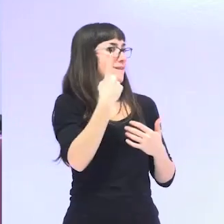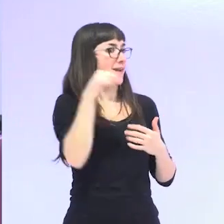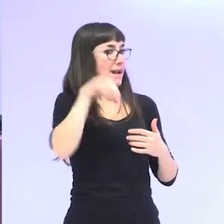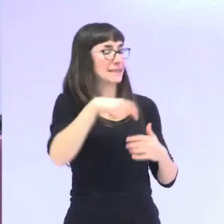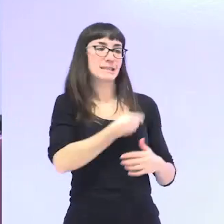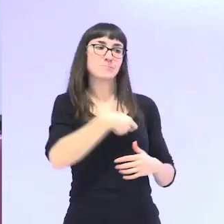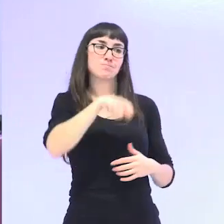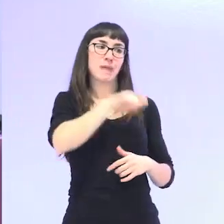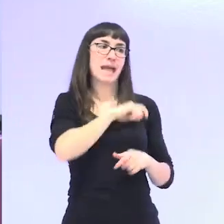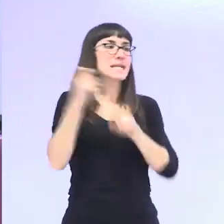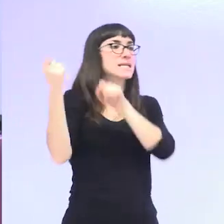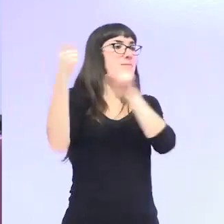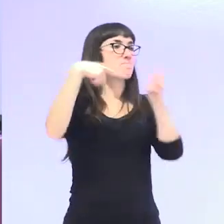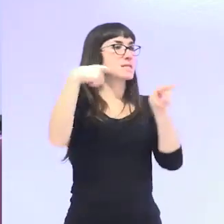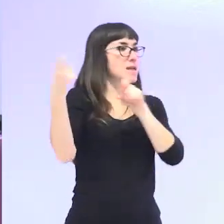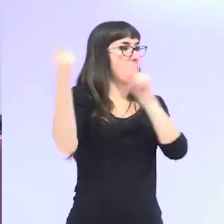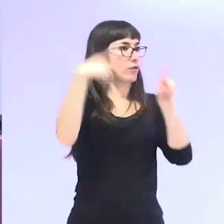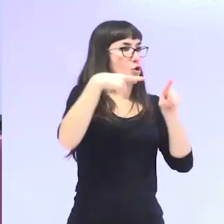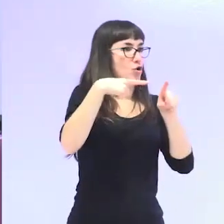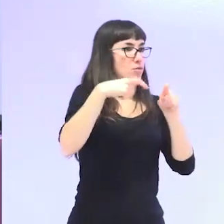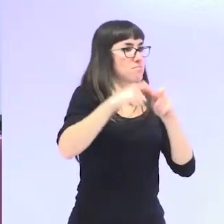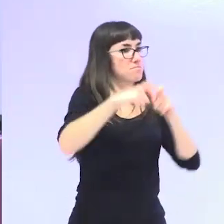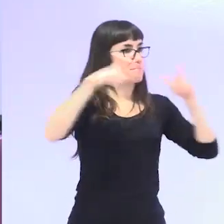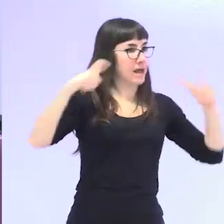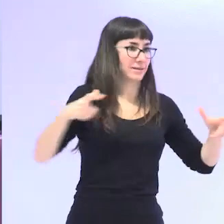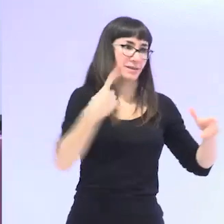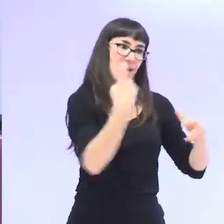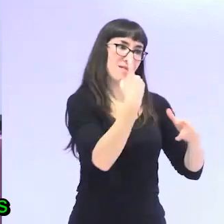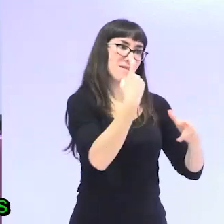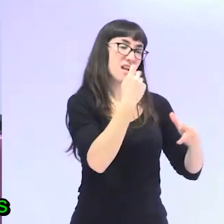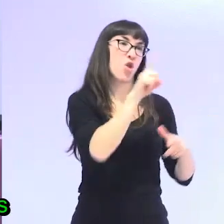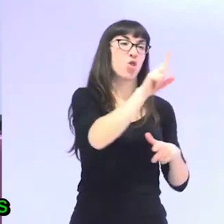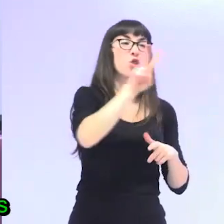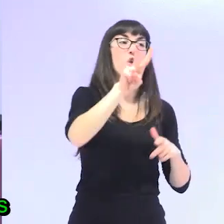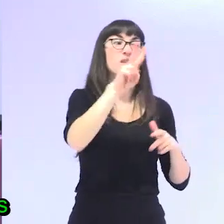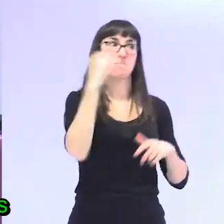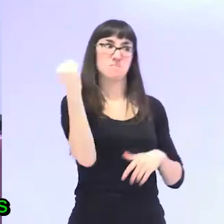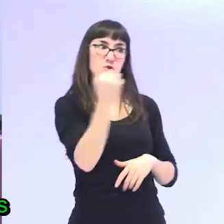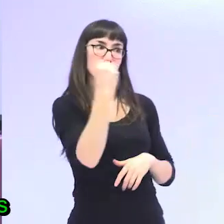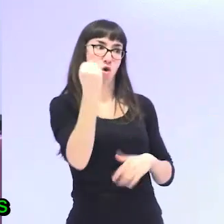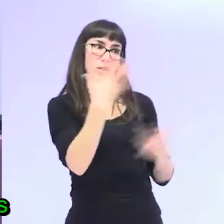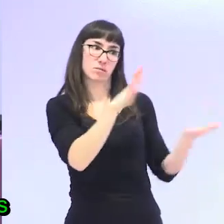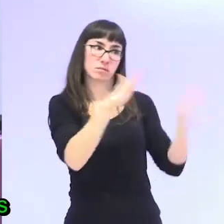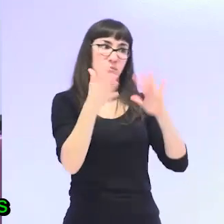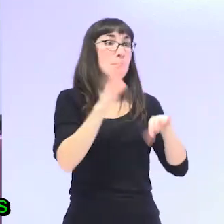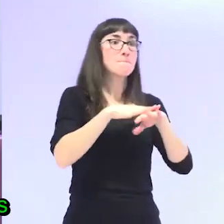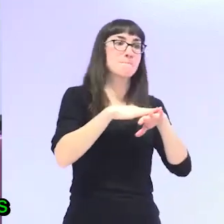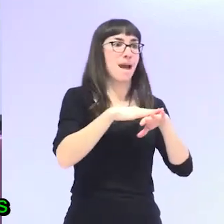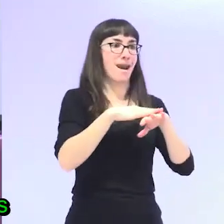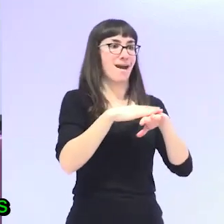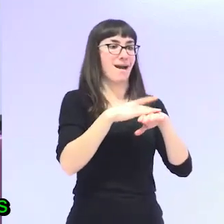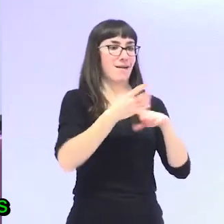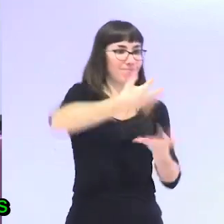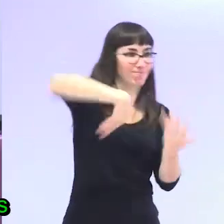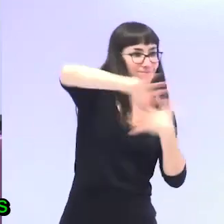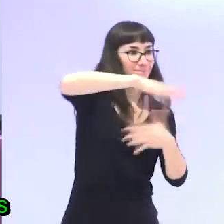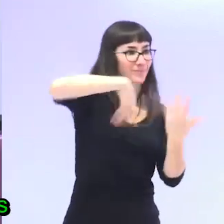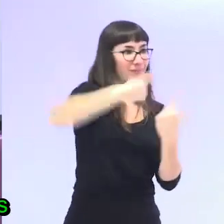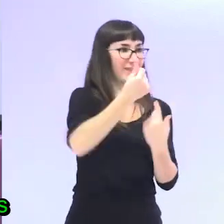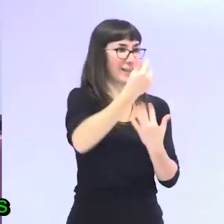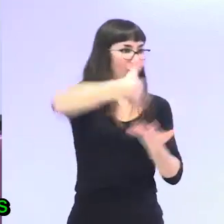de inmigrantes para poder mantener nuestro sistema del bienestar. O sea, que imaginaros lo que significa